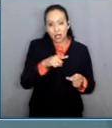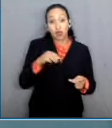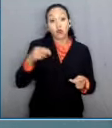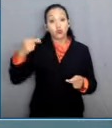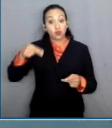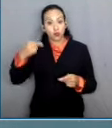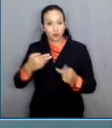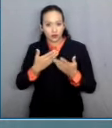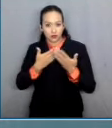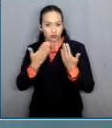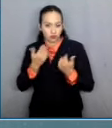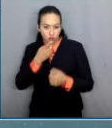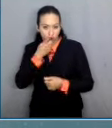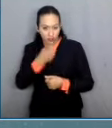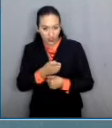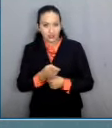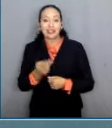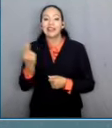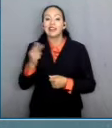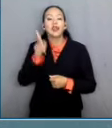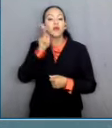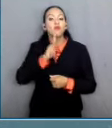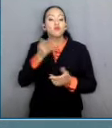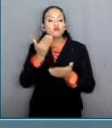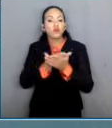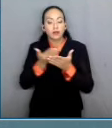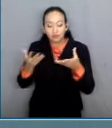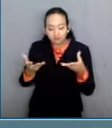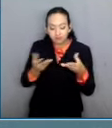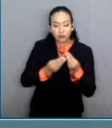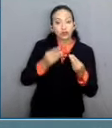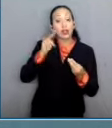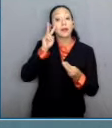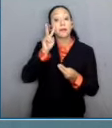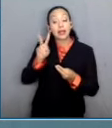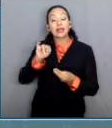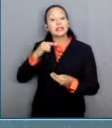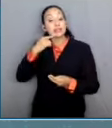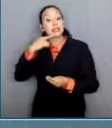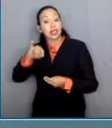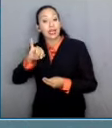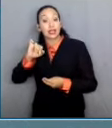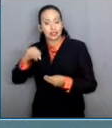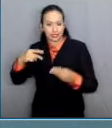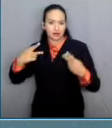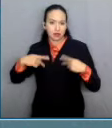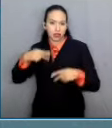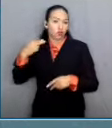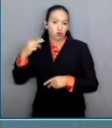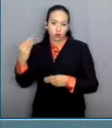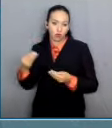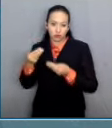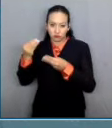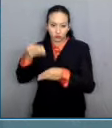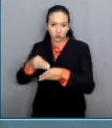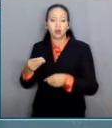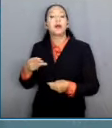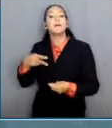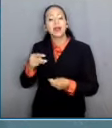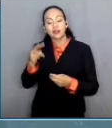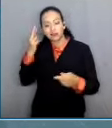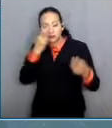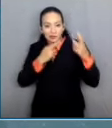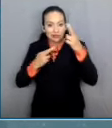probatorios para determinar tanto la existencia de la falta administrativa como la presunta responsabilidad de los servidores